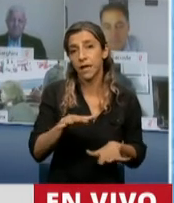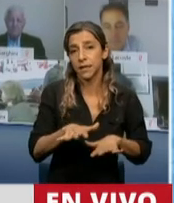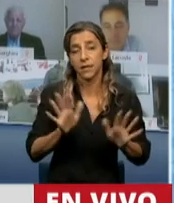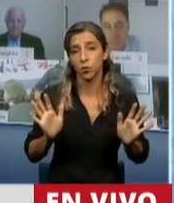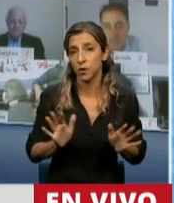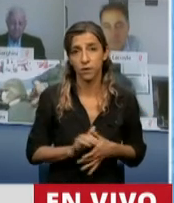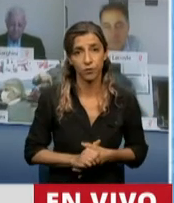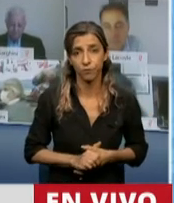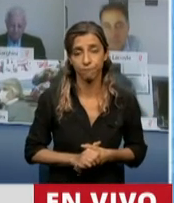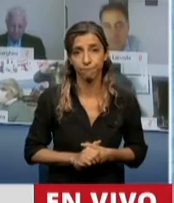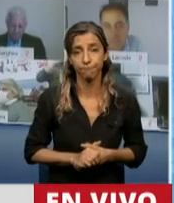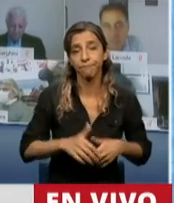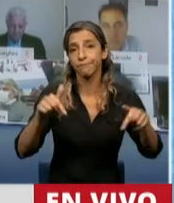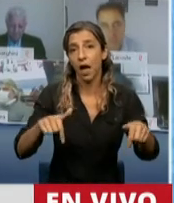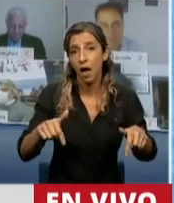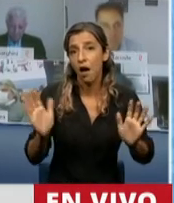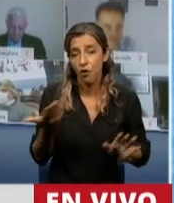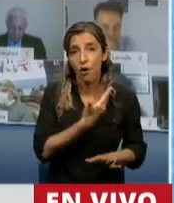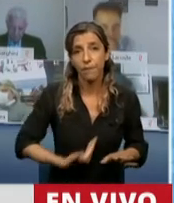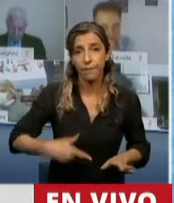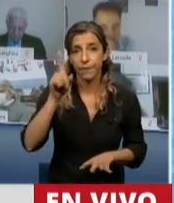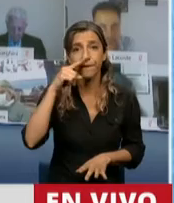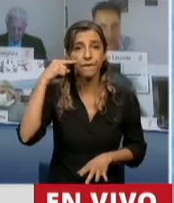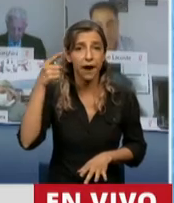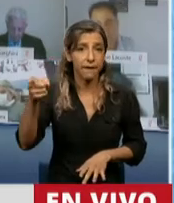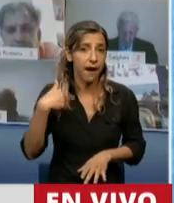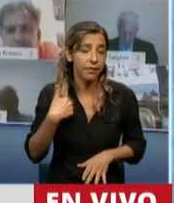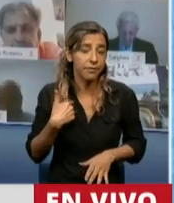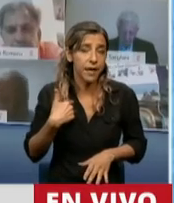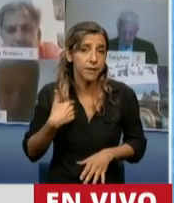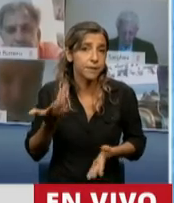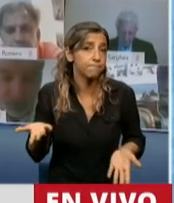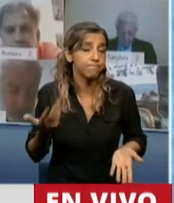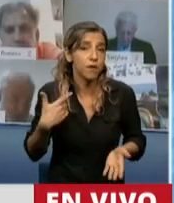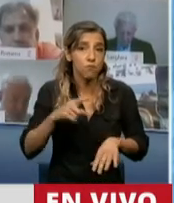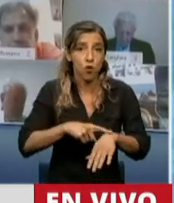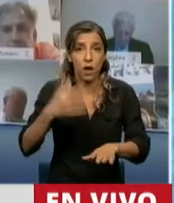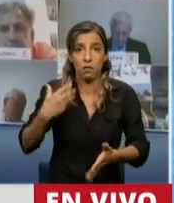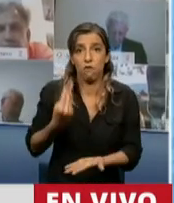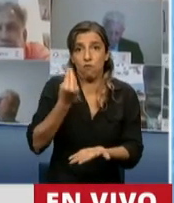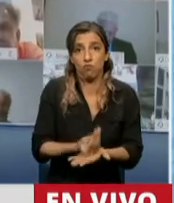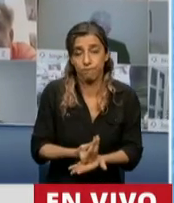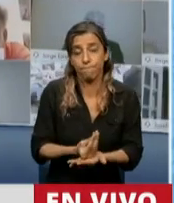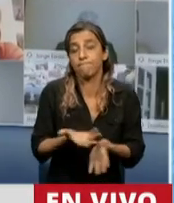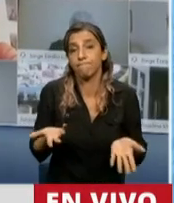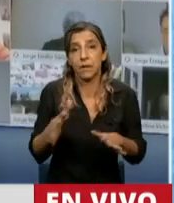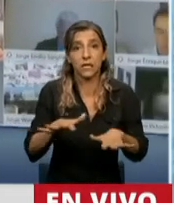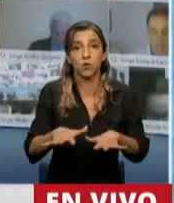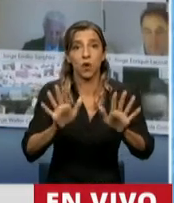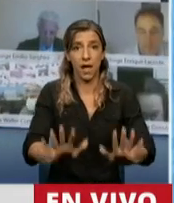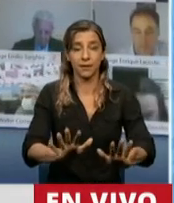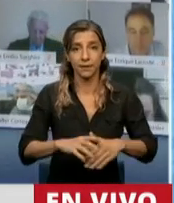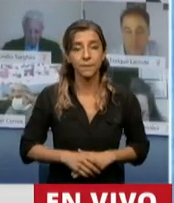con la que se encuentra el presidente Alberto Fernández al momento de asumir en el mes de diciembre. Y entonces toma